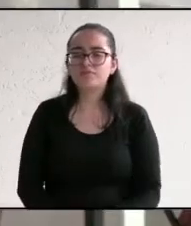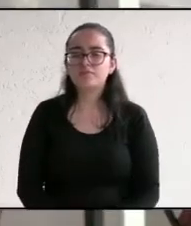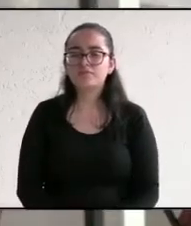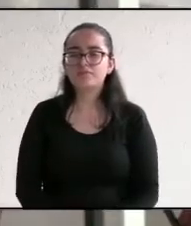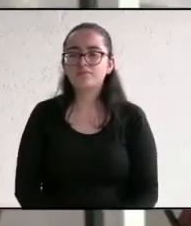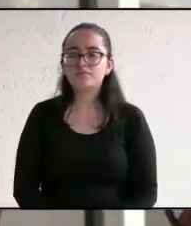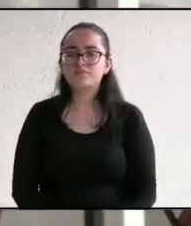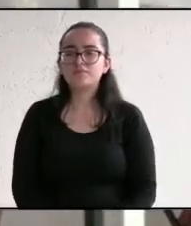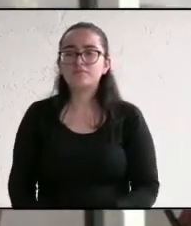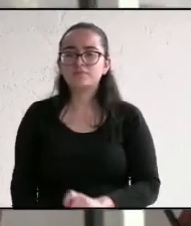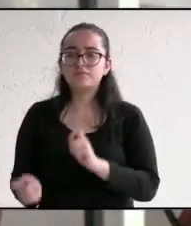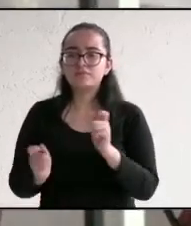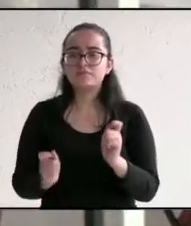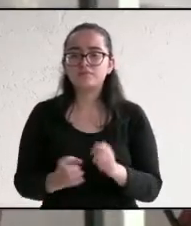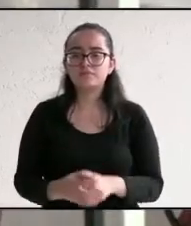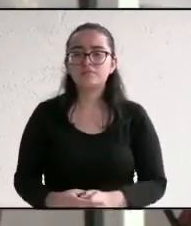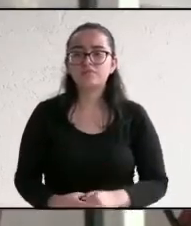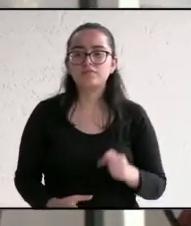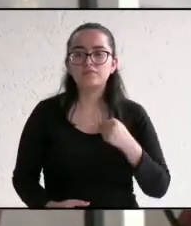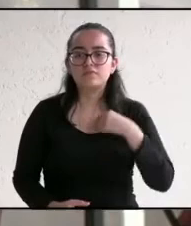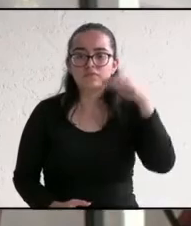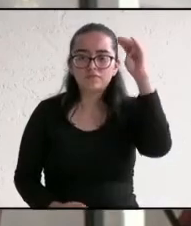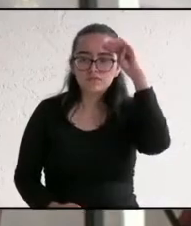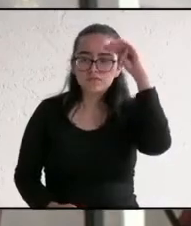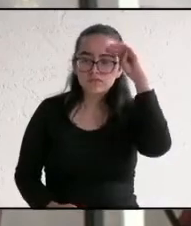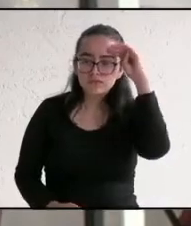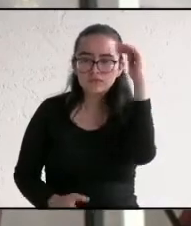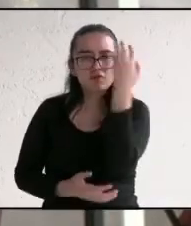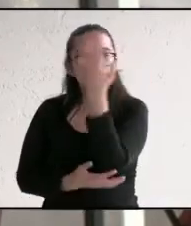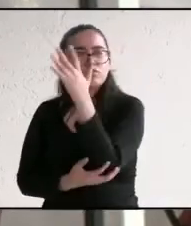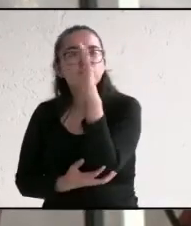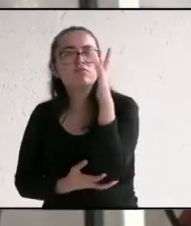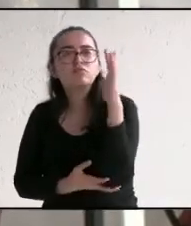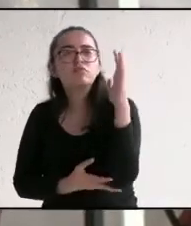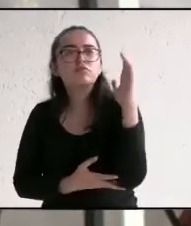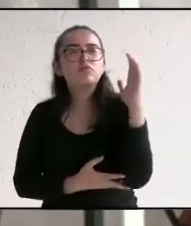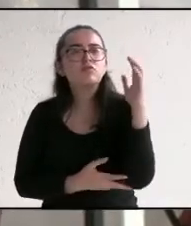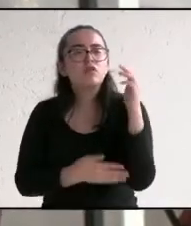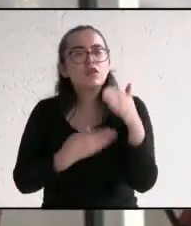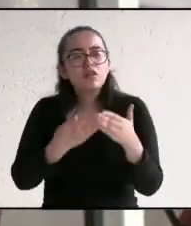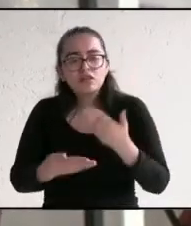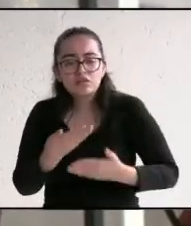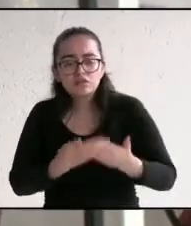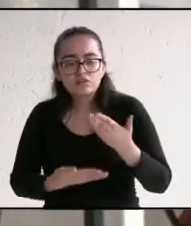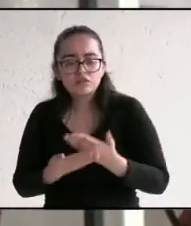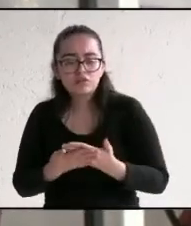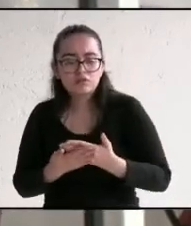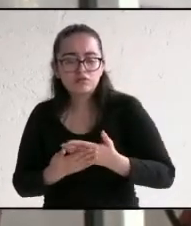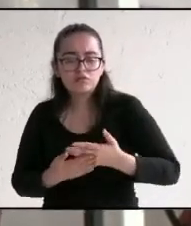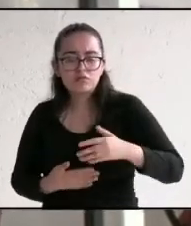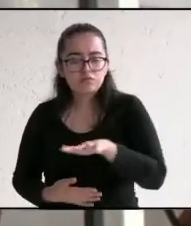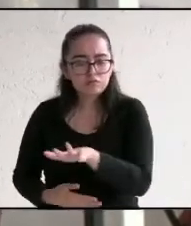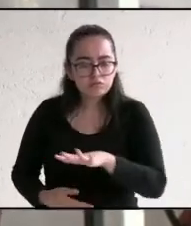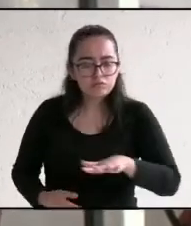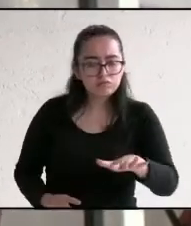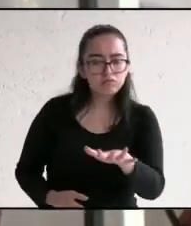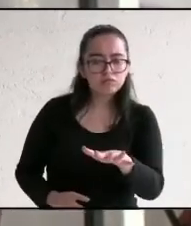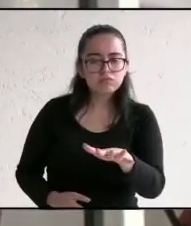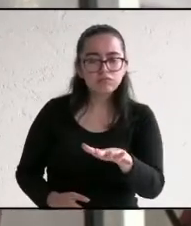Sí, creo que no tiene caso hablar del desarrollo sustentable sin entender antes la problemática social que existe.